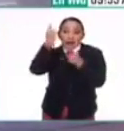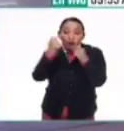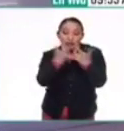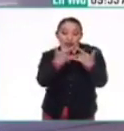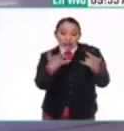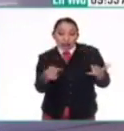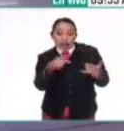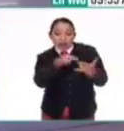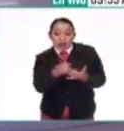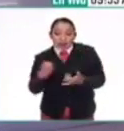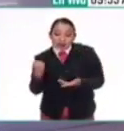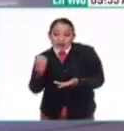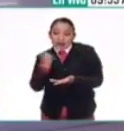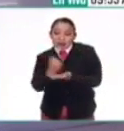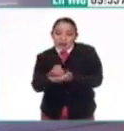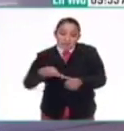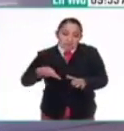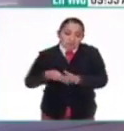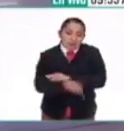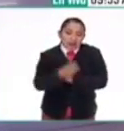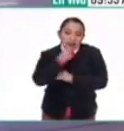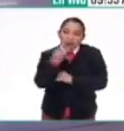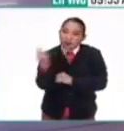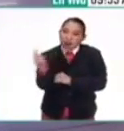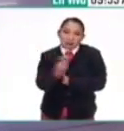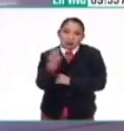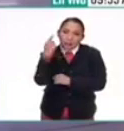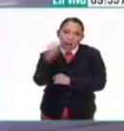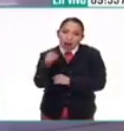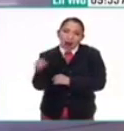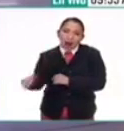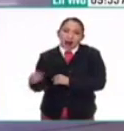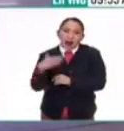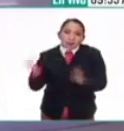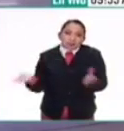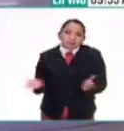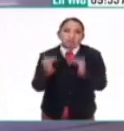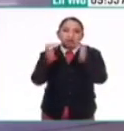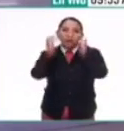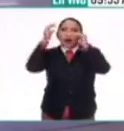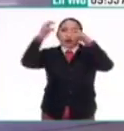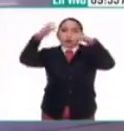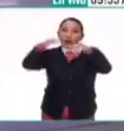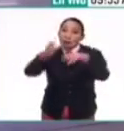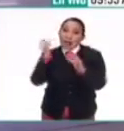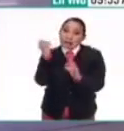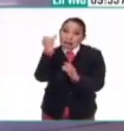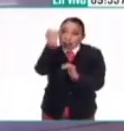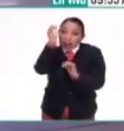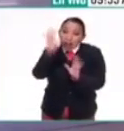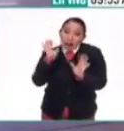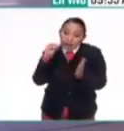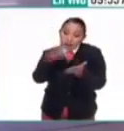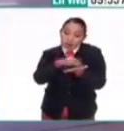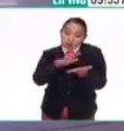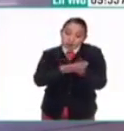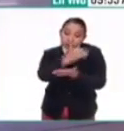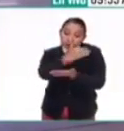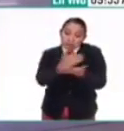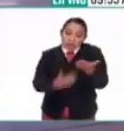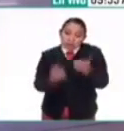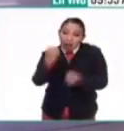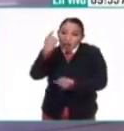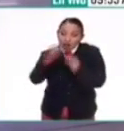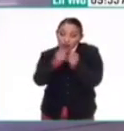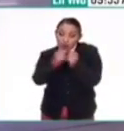crónicas el sacrificio infantil era necesario para promover la lluvia. Por lo menos así lo tenemos documentado en